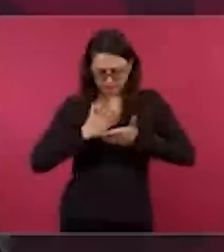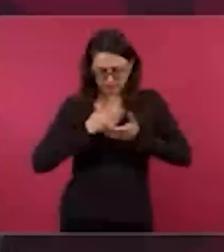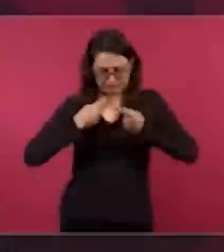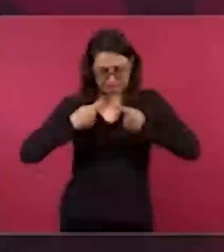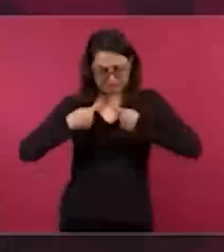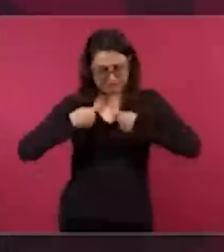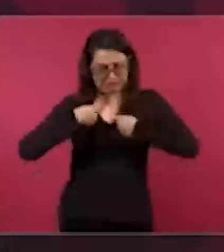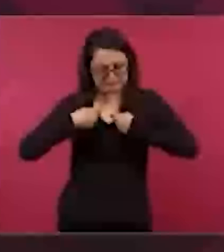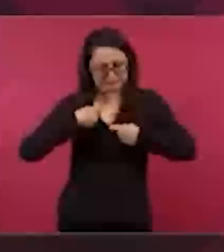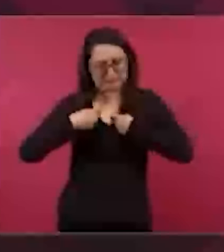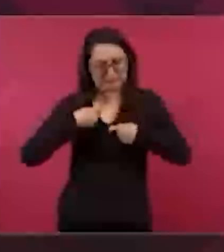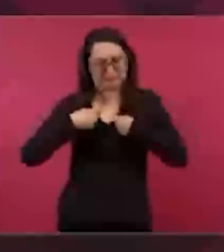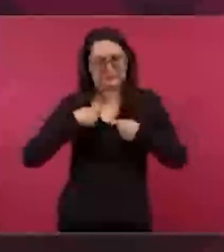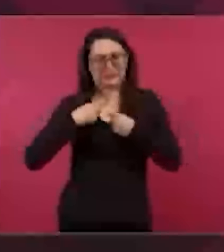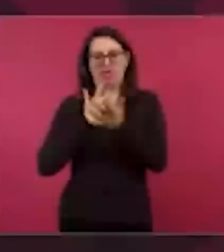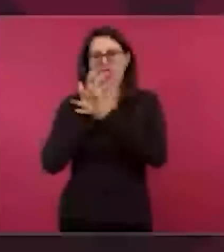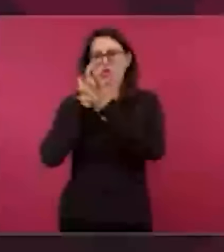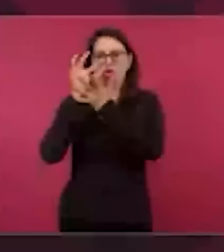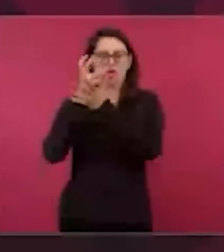excederse,